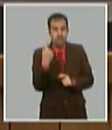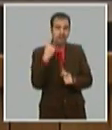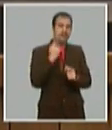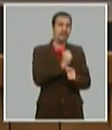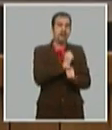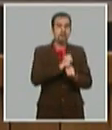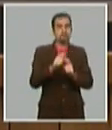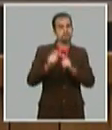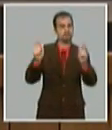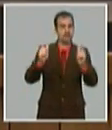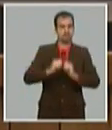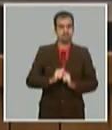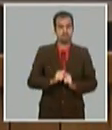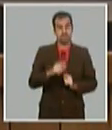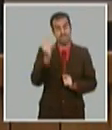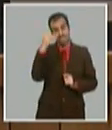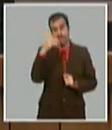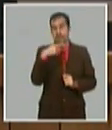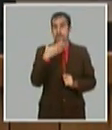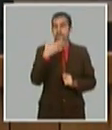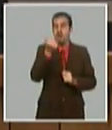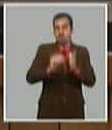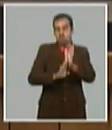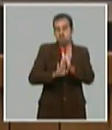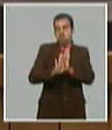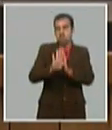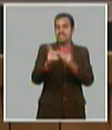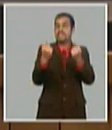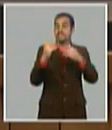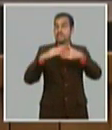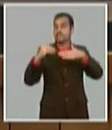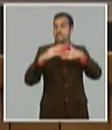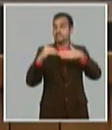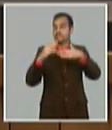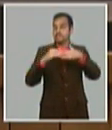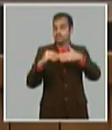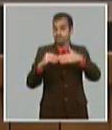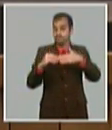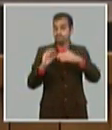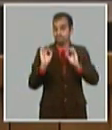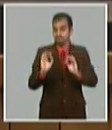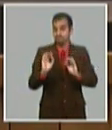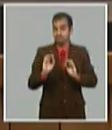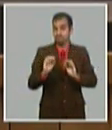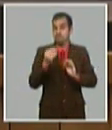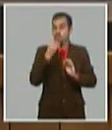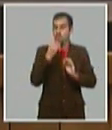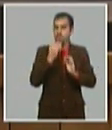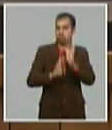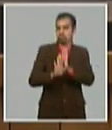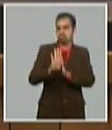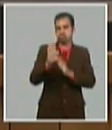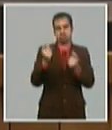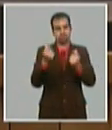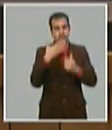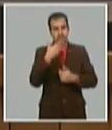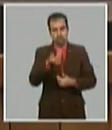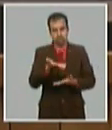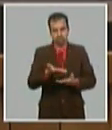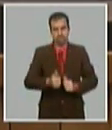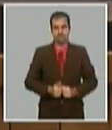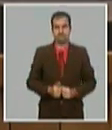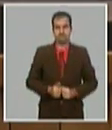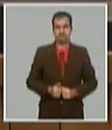que tiene la economía de esas divisas para su desarrollo. Pero eso es así.